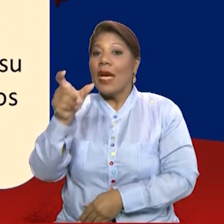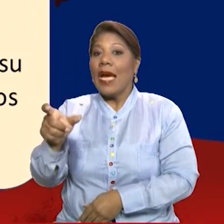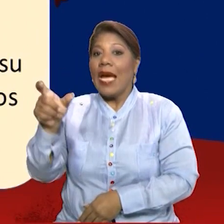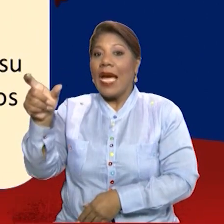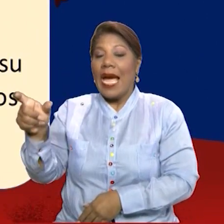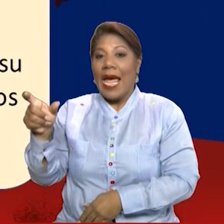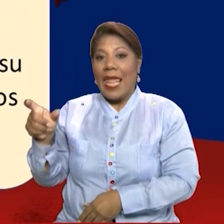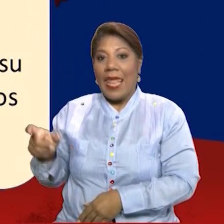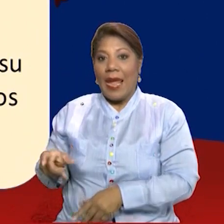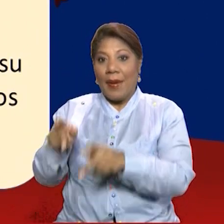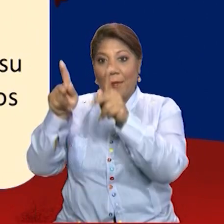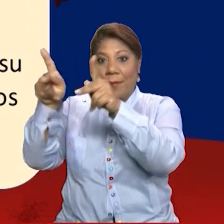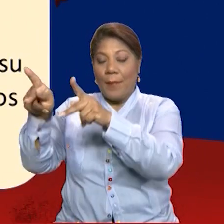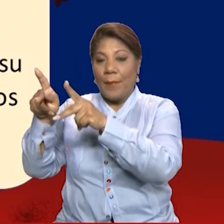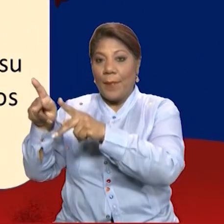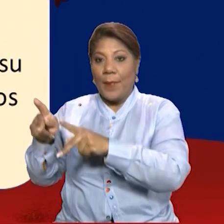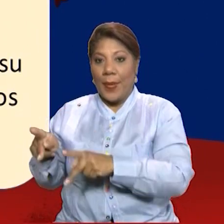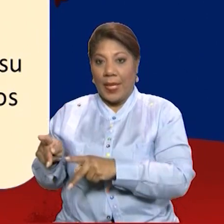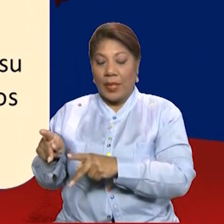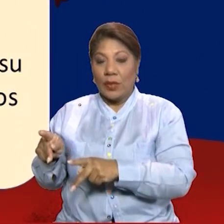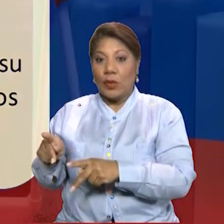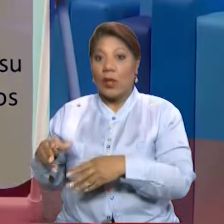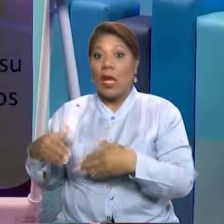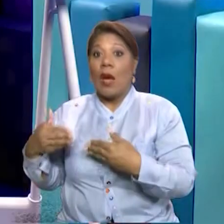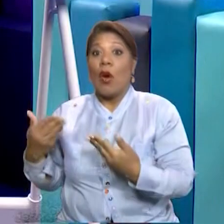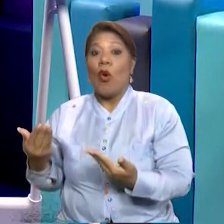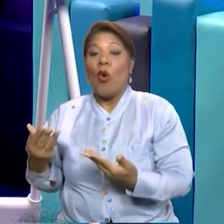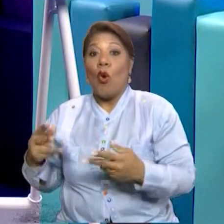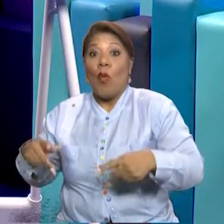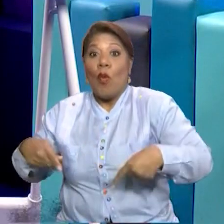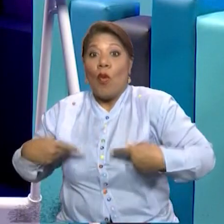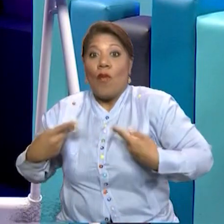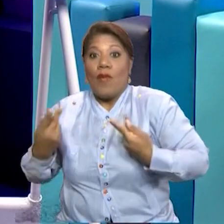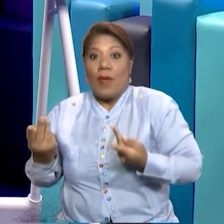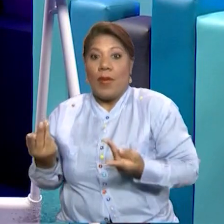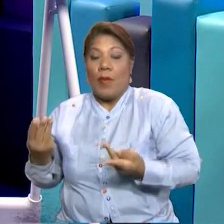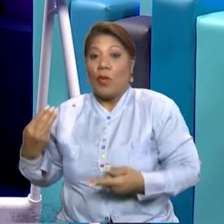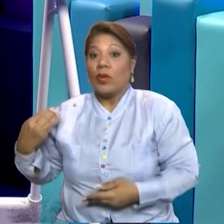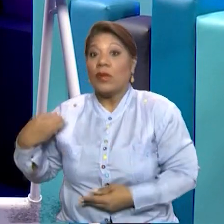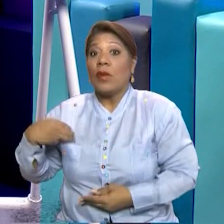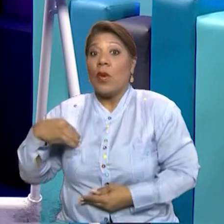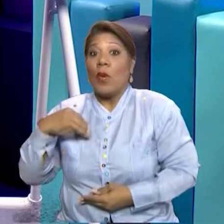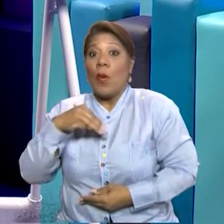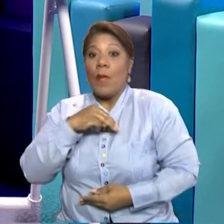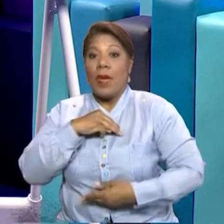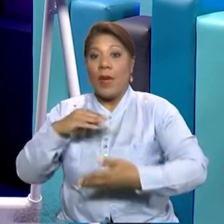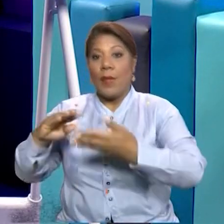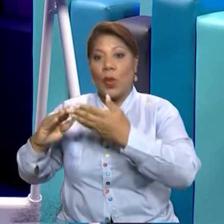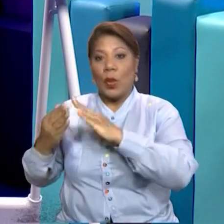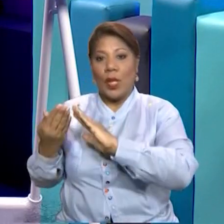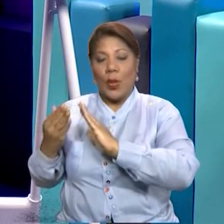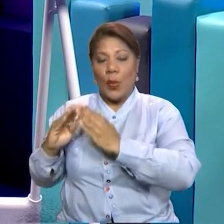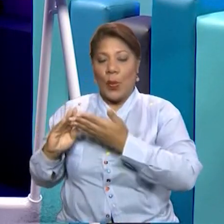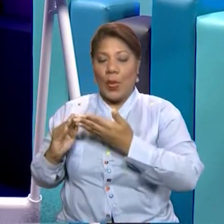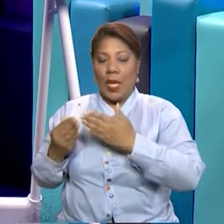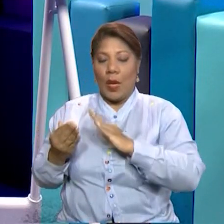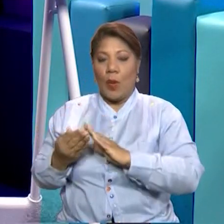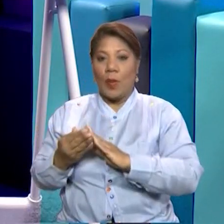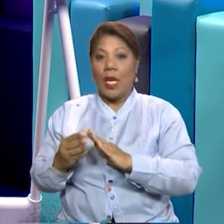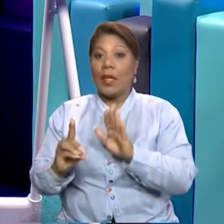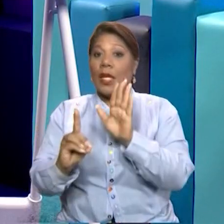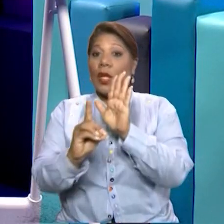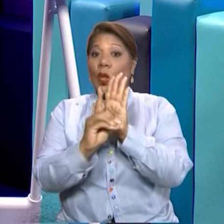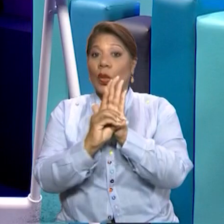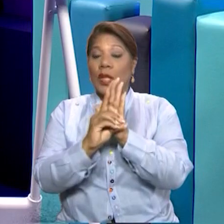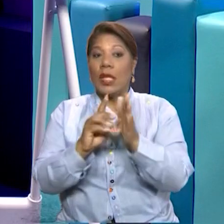en su calidad de miembro de la comunidad nacional. Los derechos humanos se